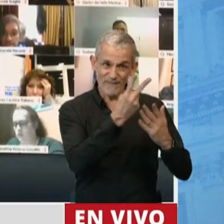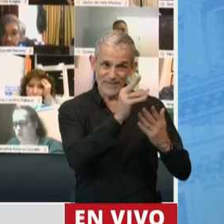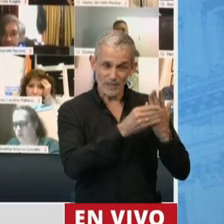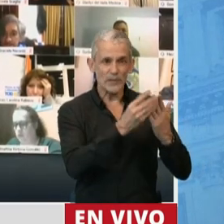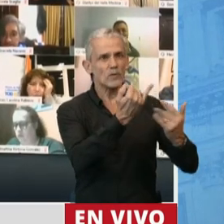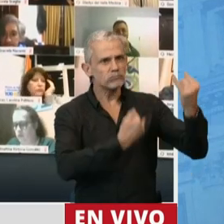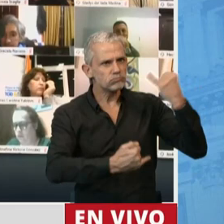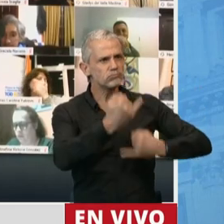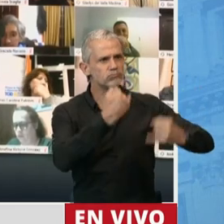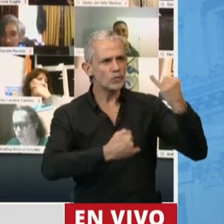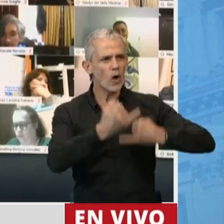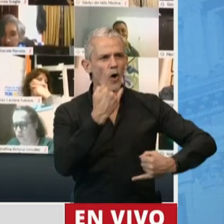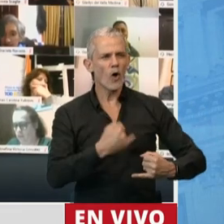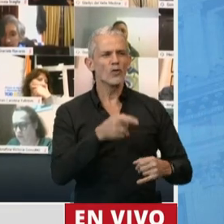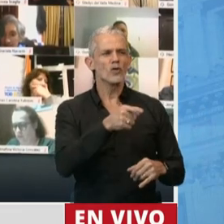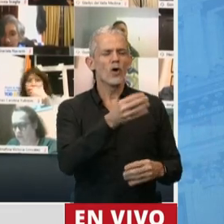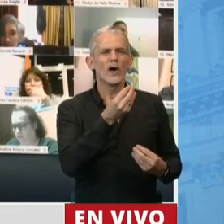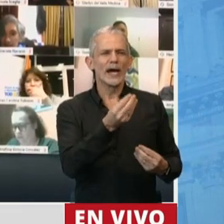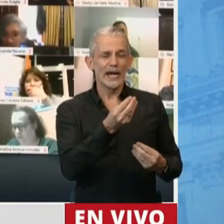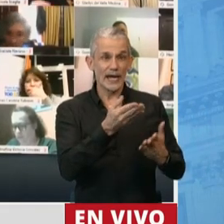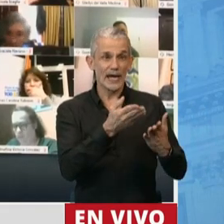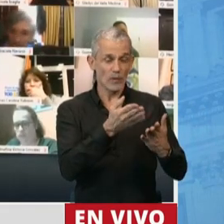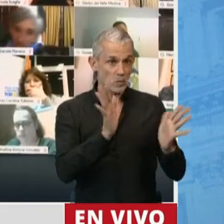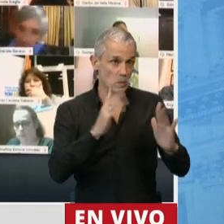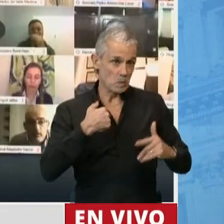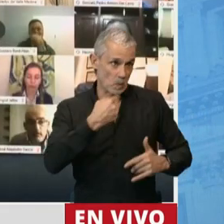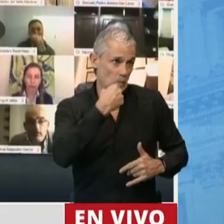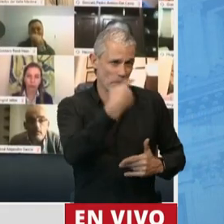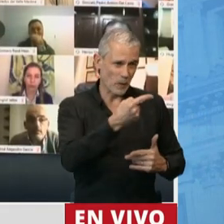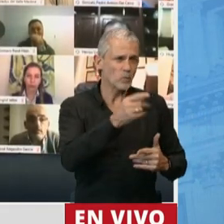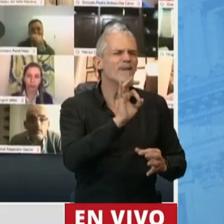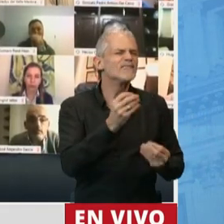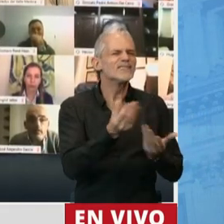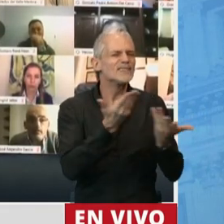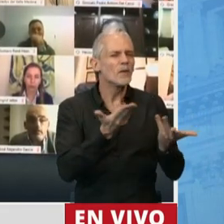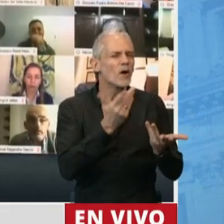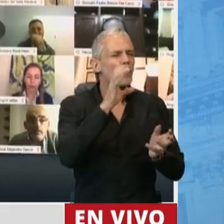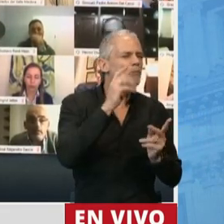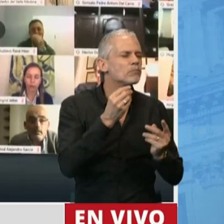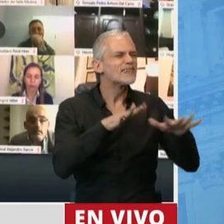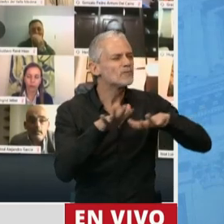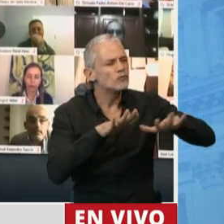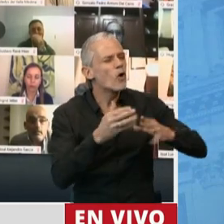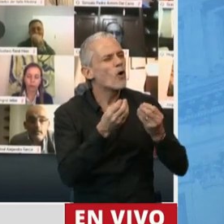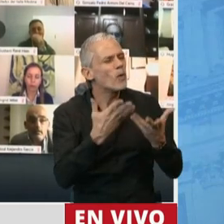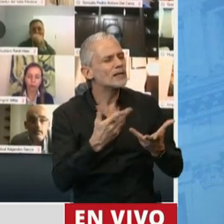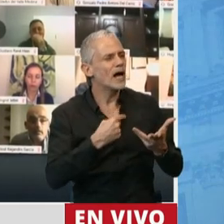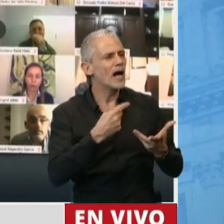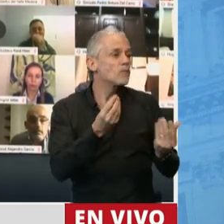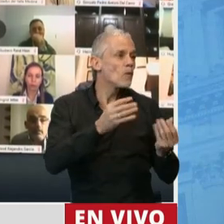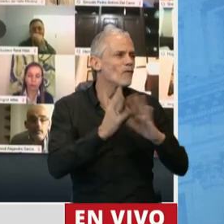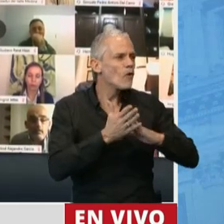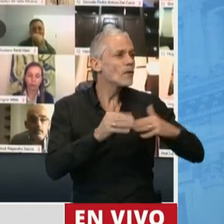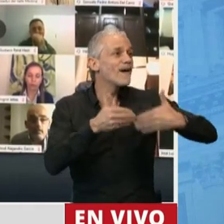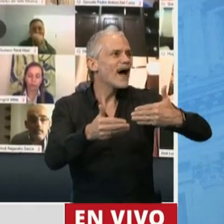comentado cuando uno le pregunta para saber cómo está la situación, qué